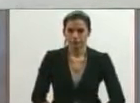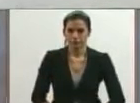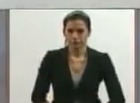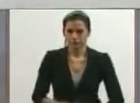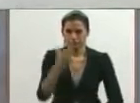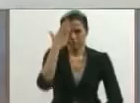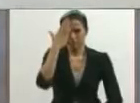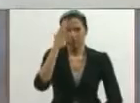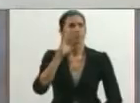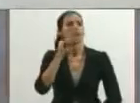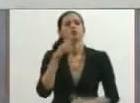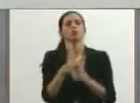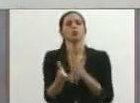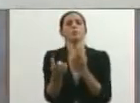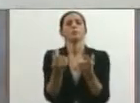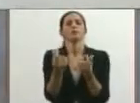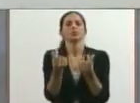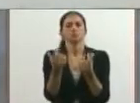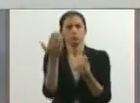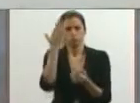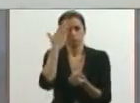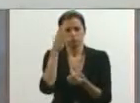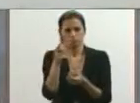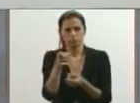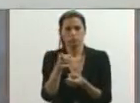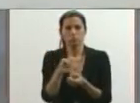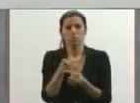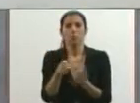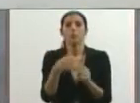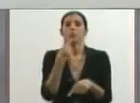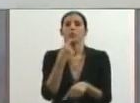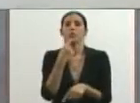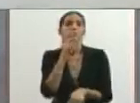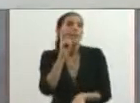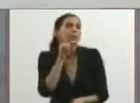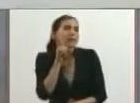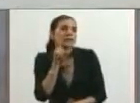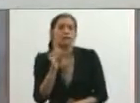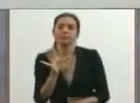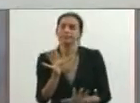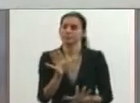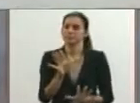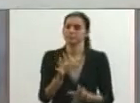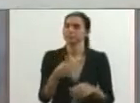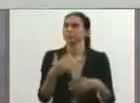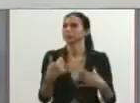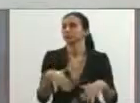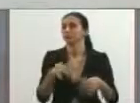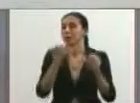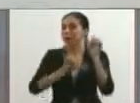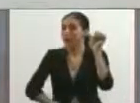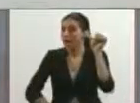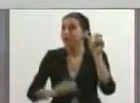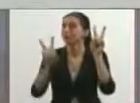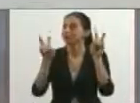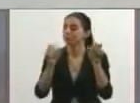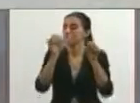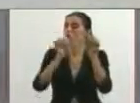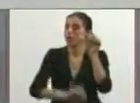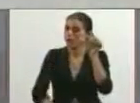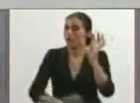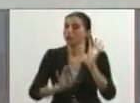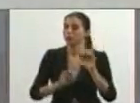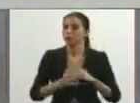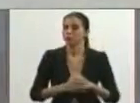que estuvieron hablando de unos precios, ¿no? Después hubo un desmentido. Es todo un tema, es todo un tema, es todo un tema.